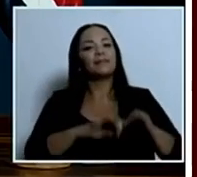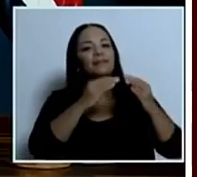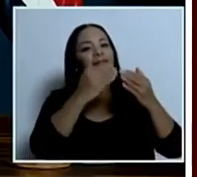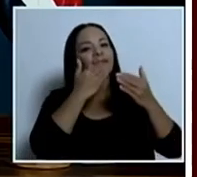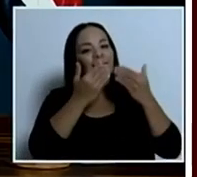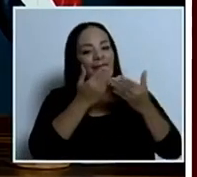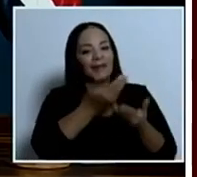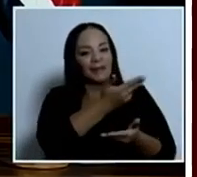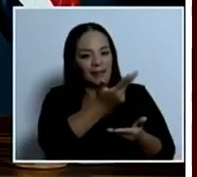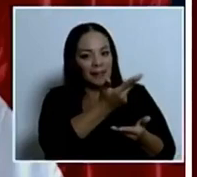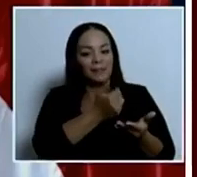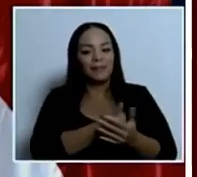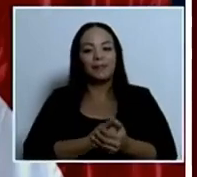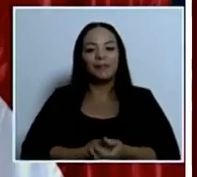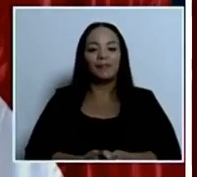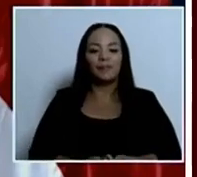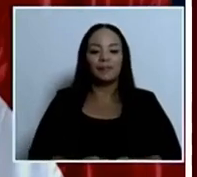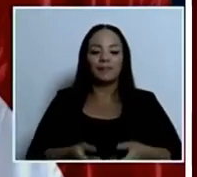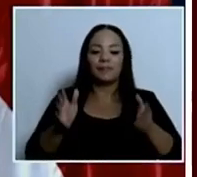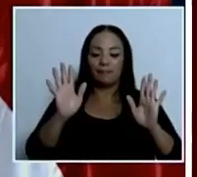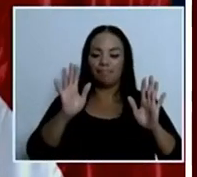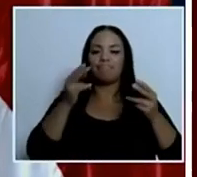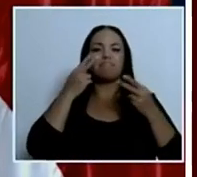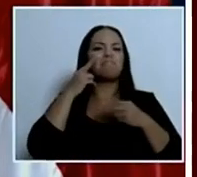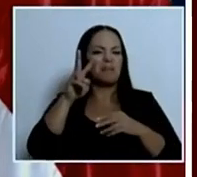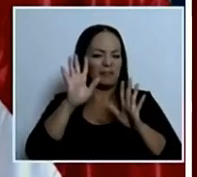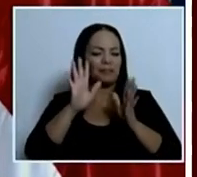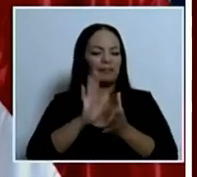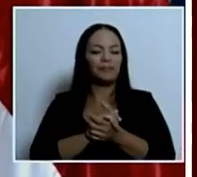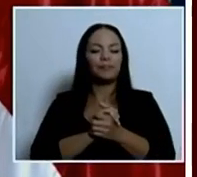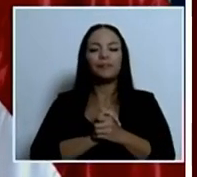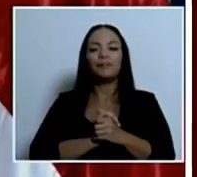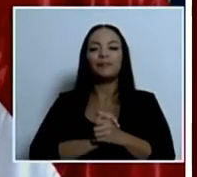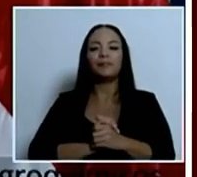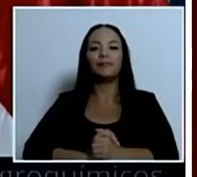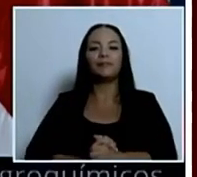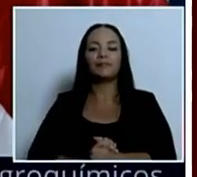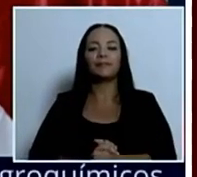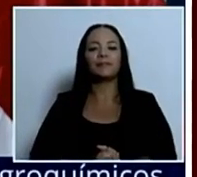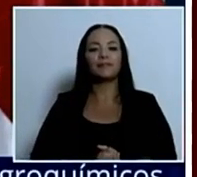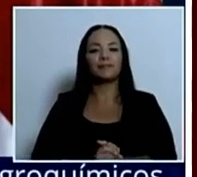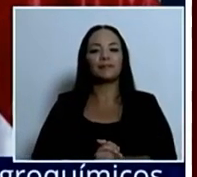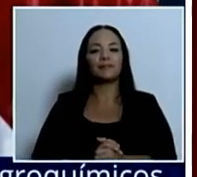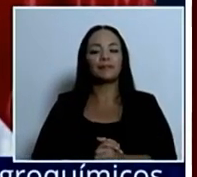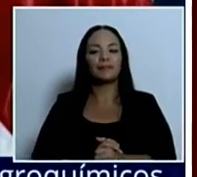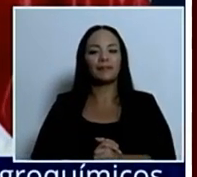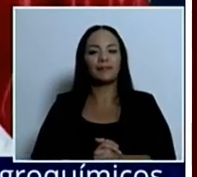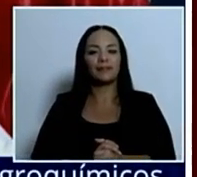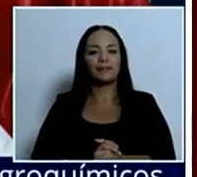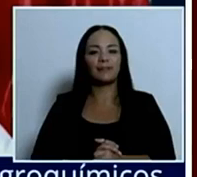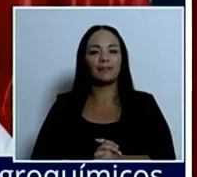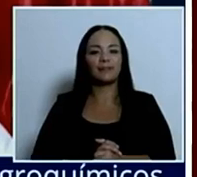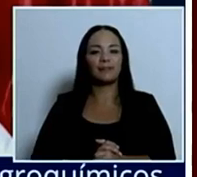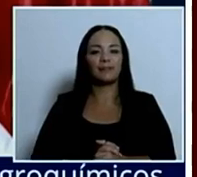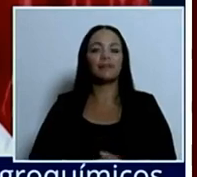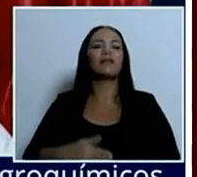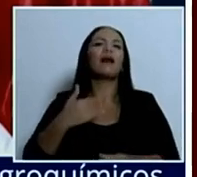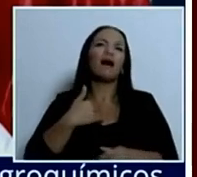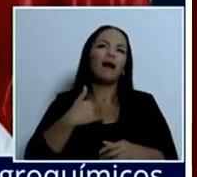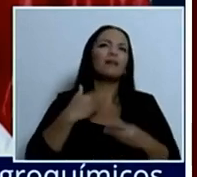señores. Vean, ha habido bastante noticias